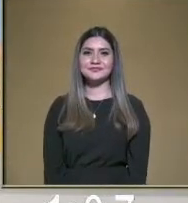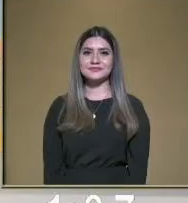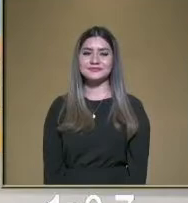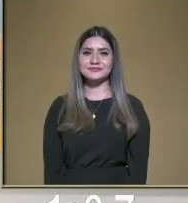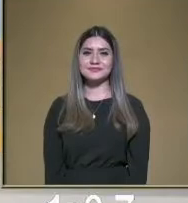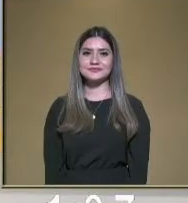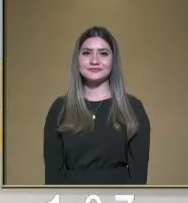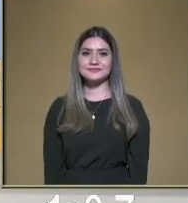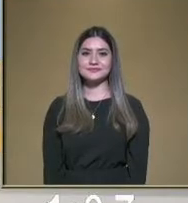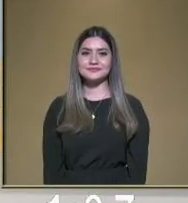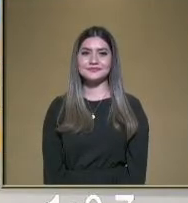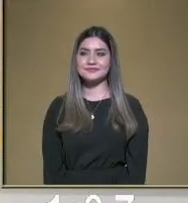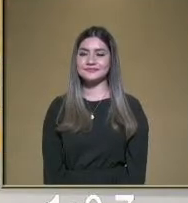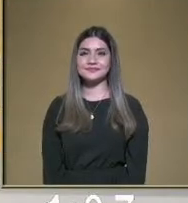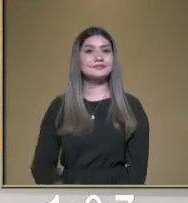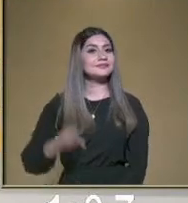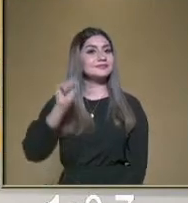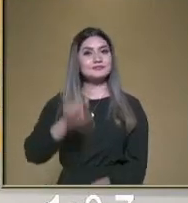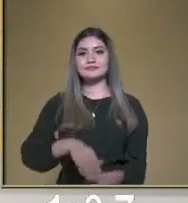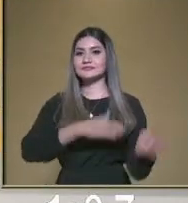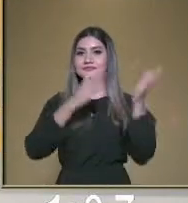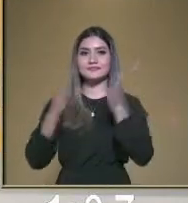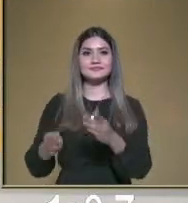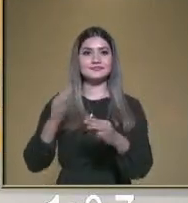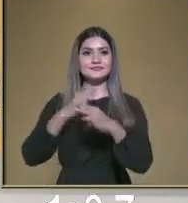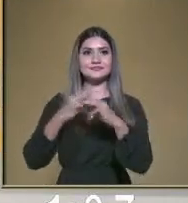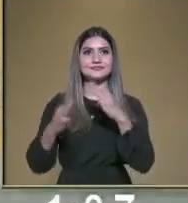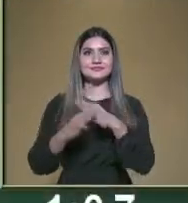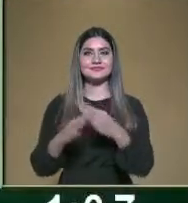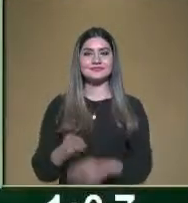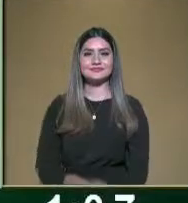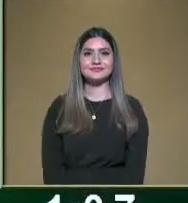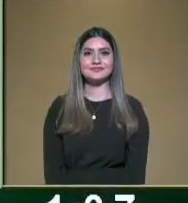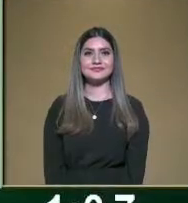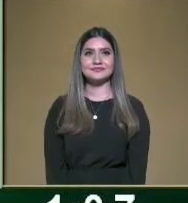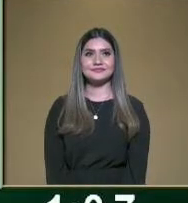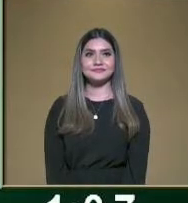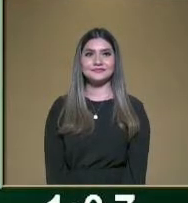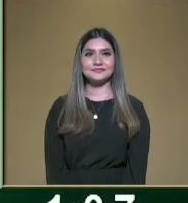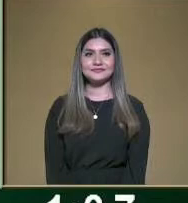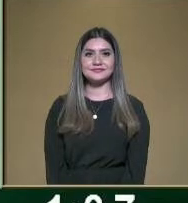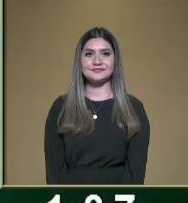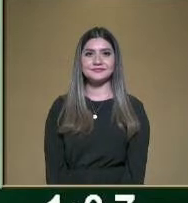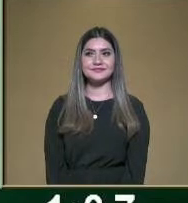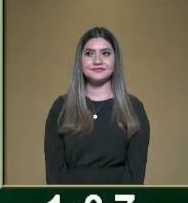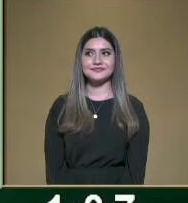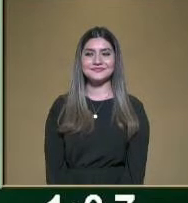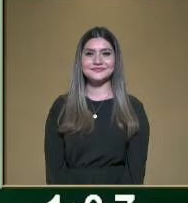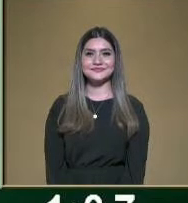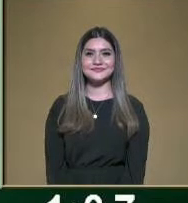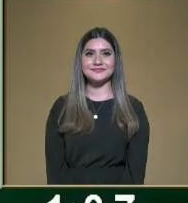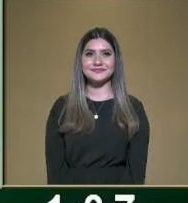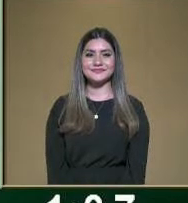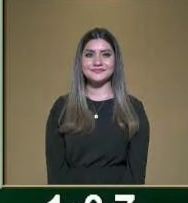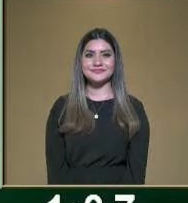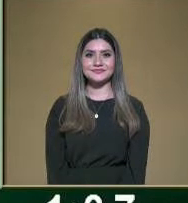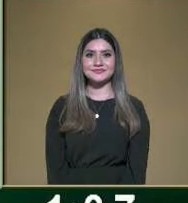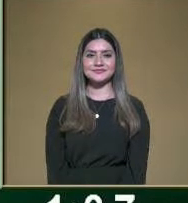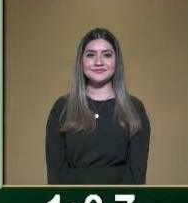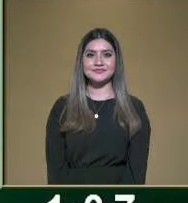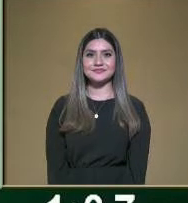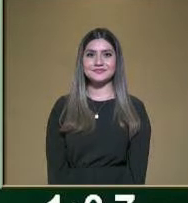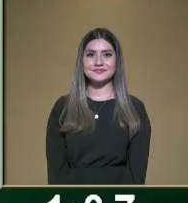los niños. Bueno, también tenemos otro material. Bueno, déjame mostrarles, maestra. Aquí tenemos otro material